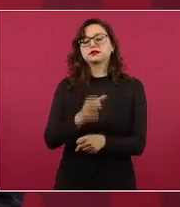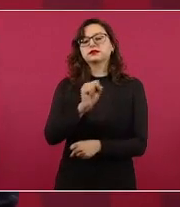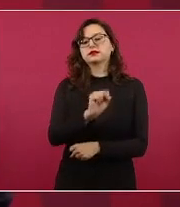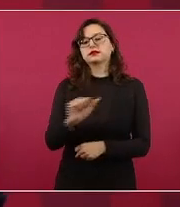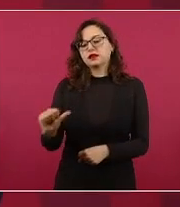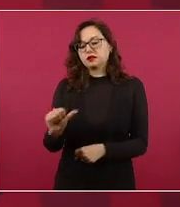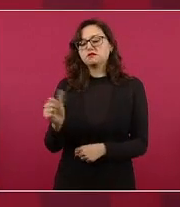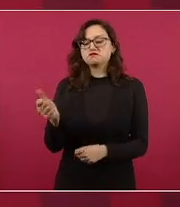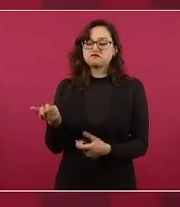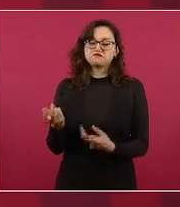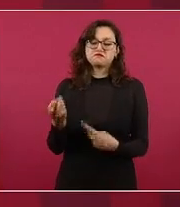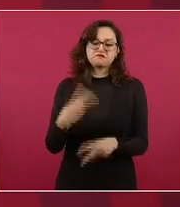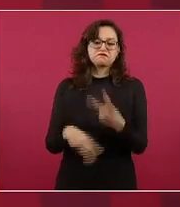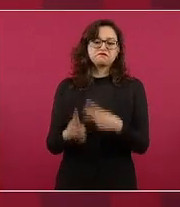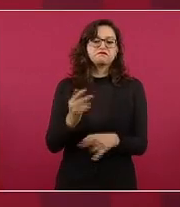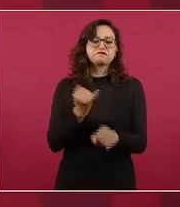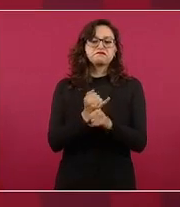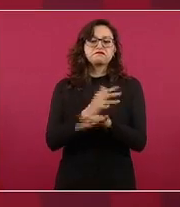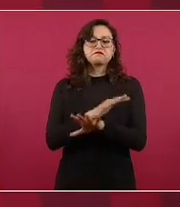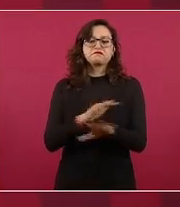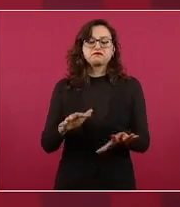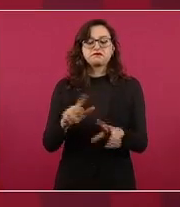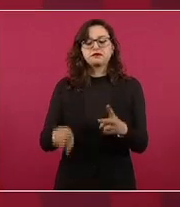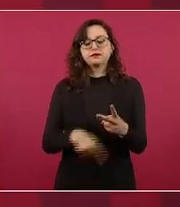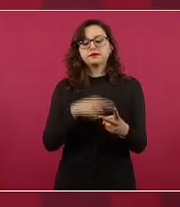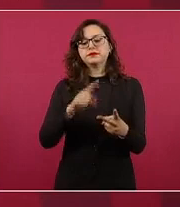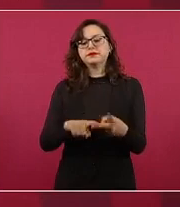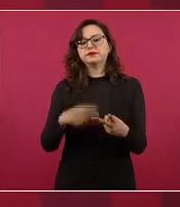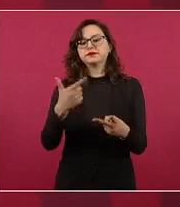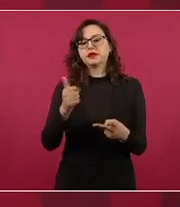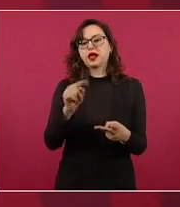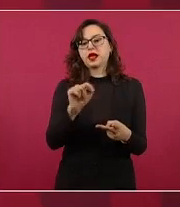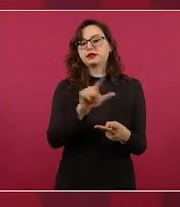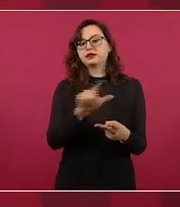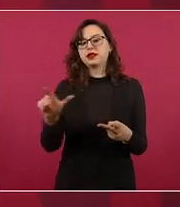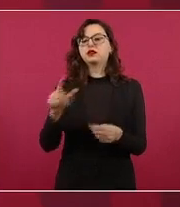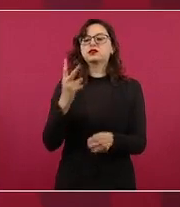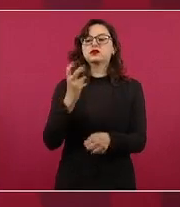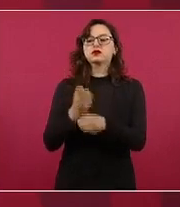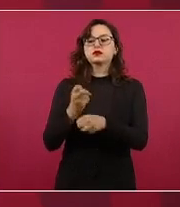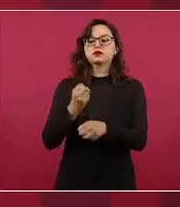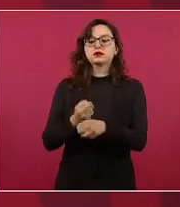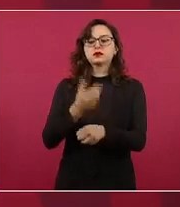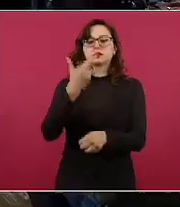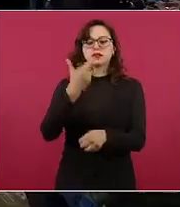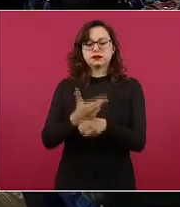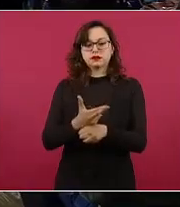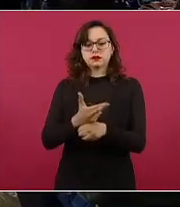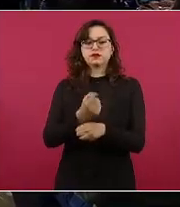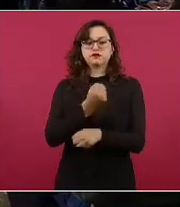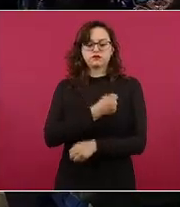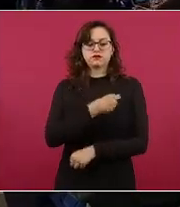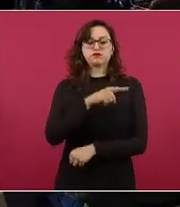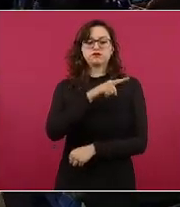y Hugo López-Gatell, subsecretario de Salud, y también